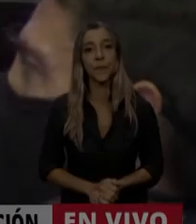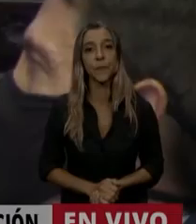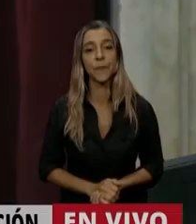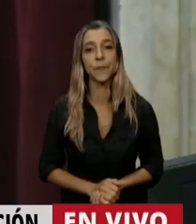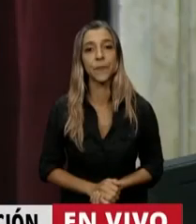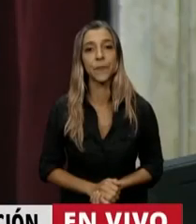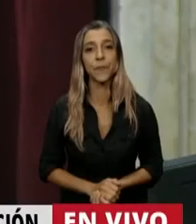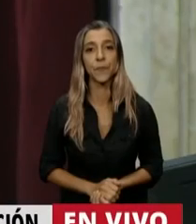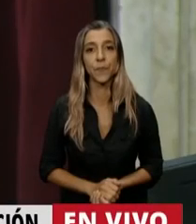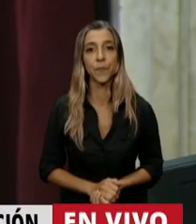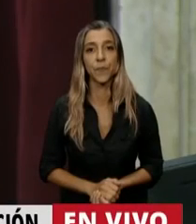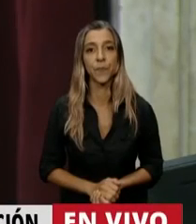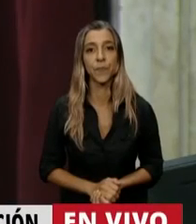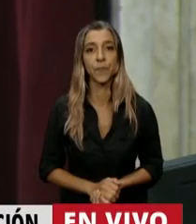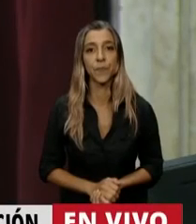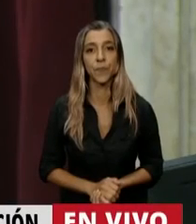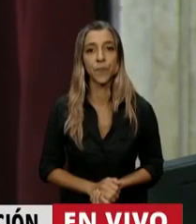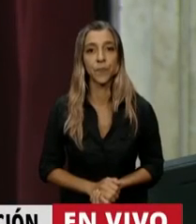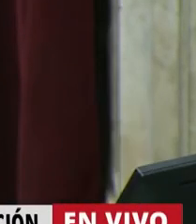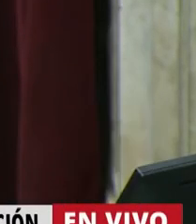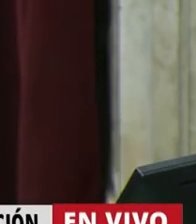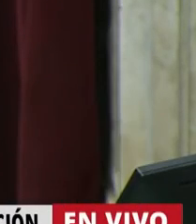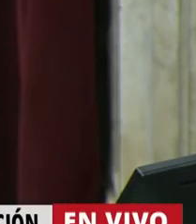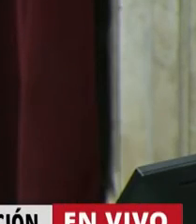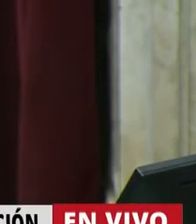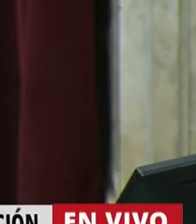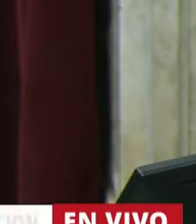El uso de la palabra, el diputado Gustavo Gein.